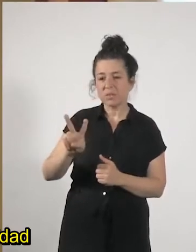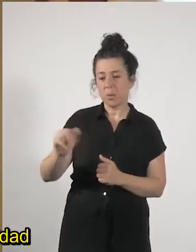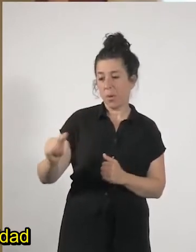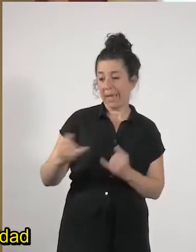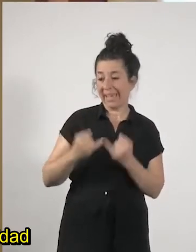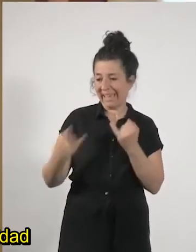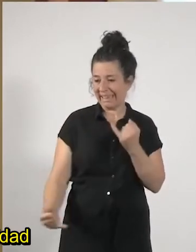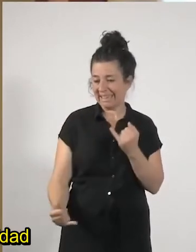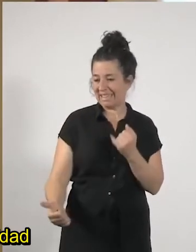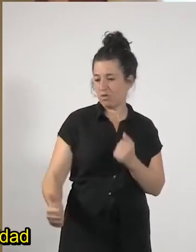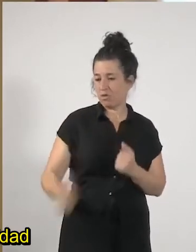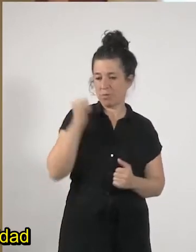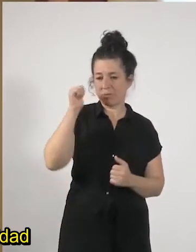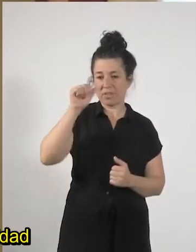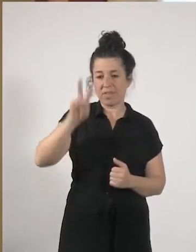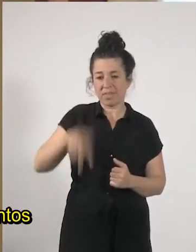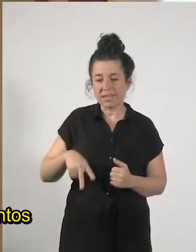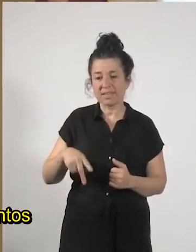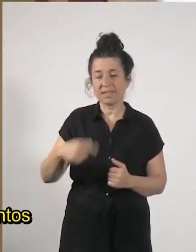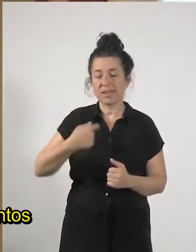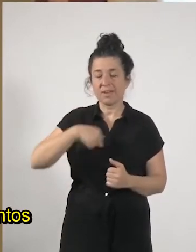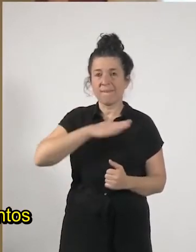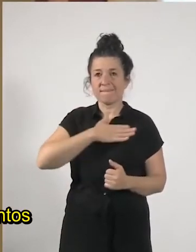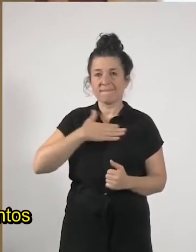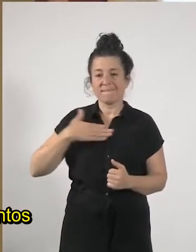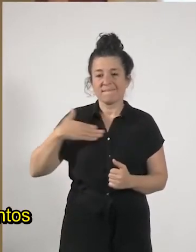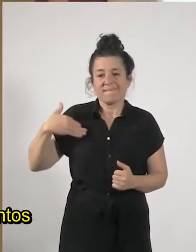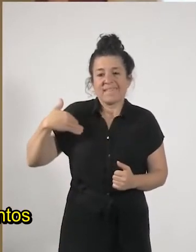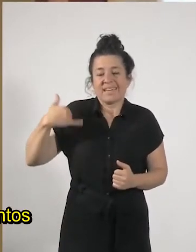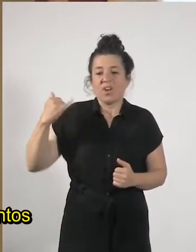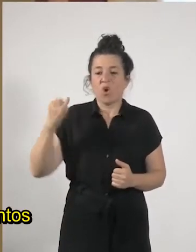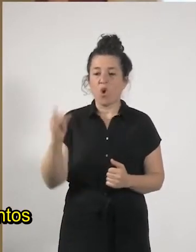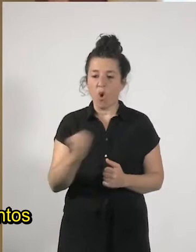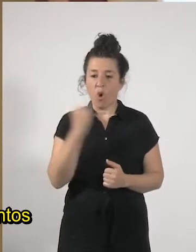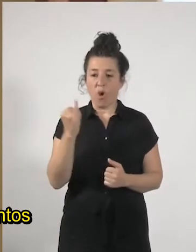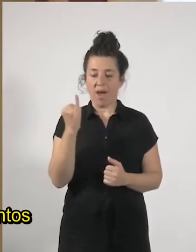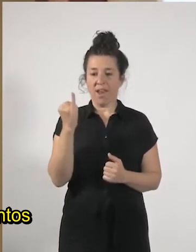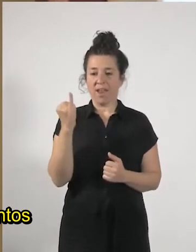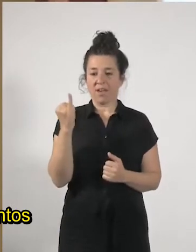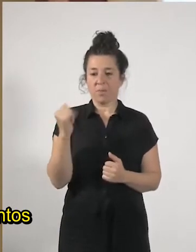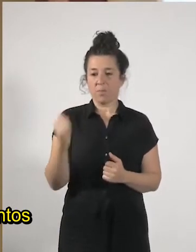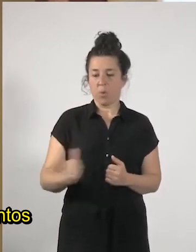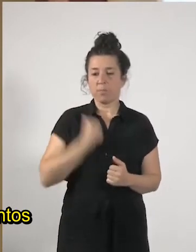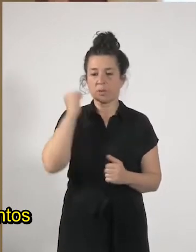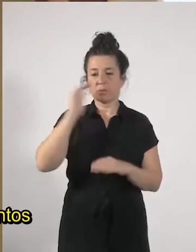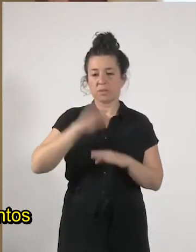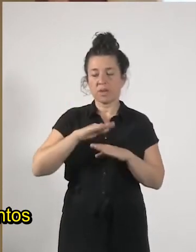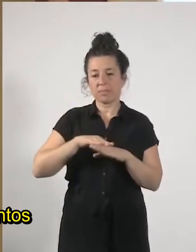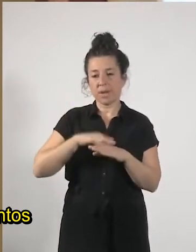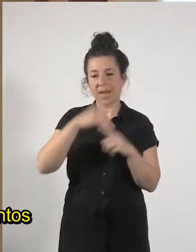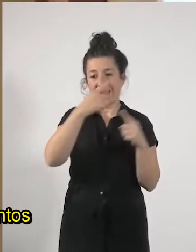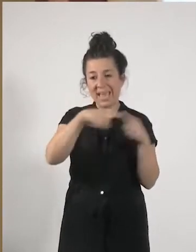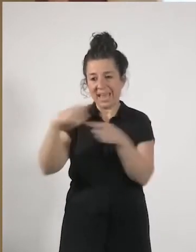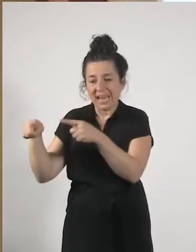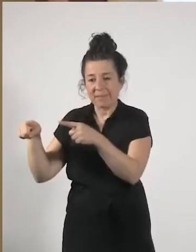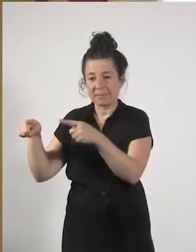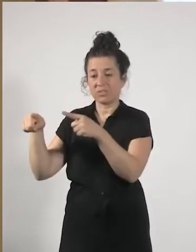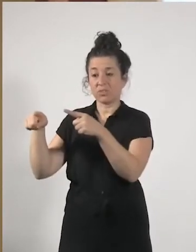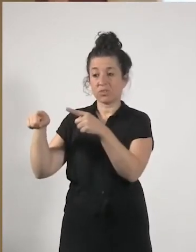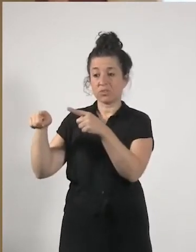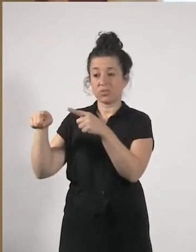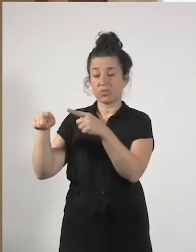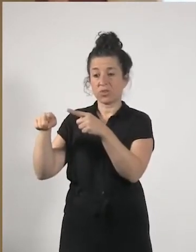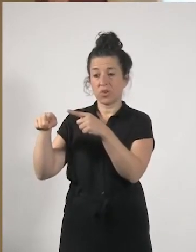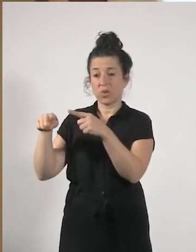nos gustaría que fuese una oportunidad de poner en valor todos esos elementos que sostienen a la economía y que